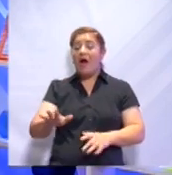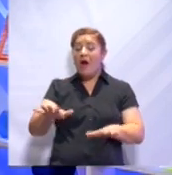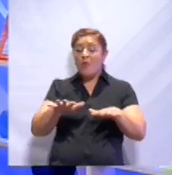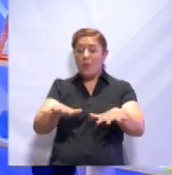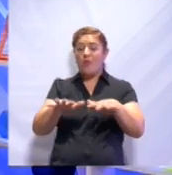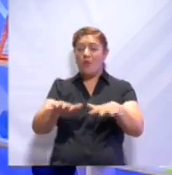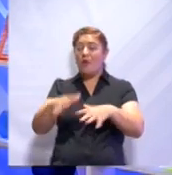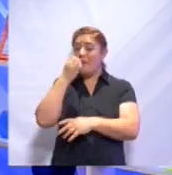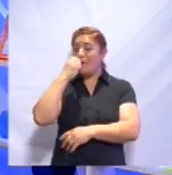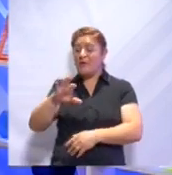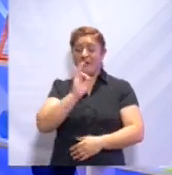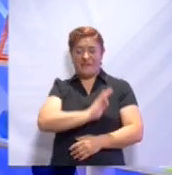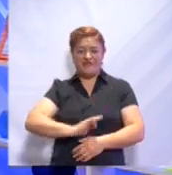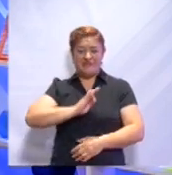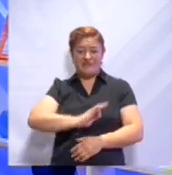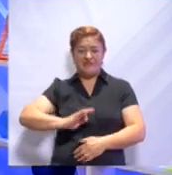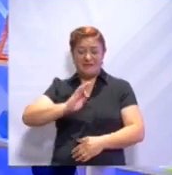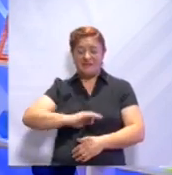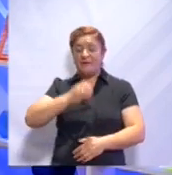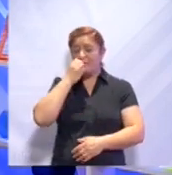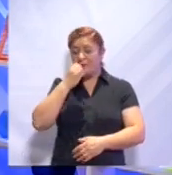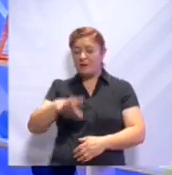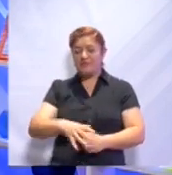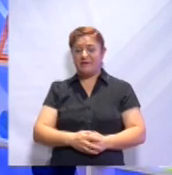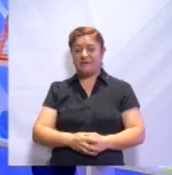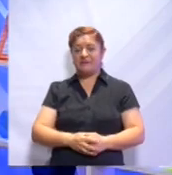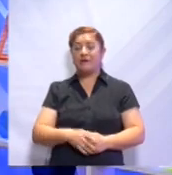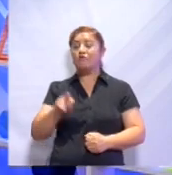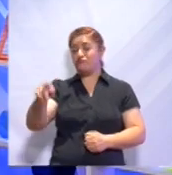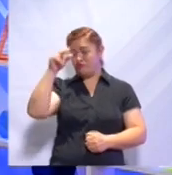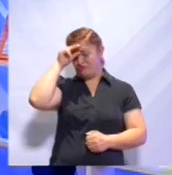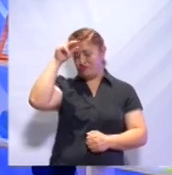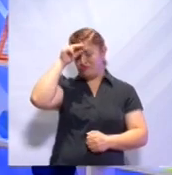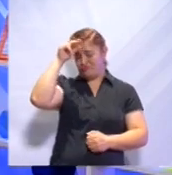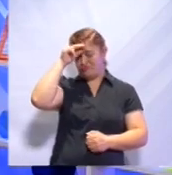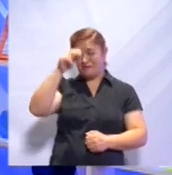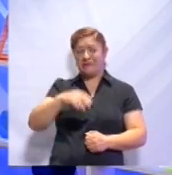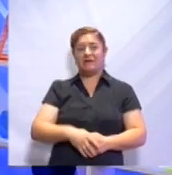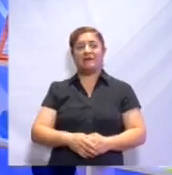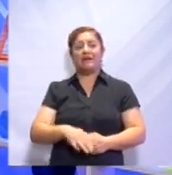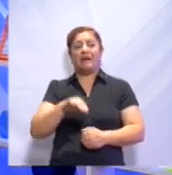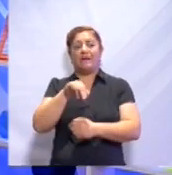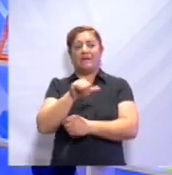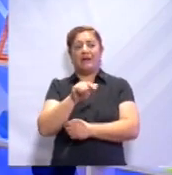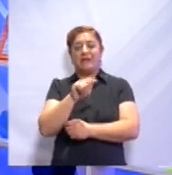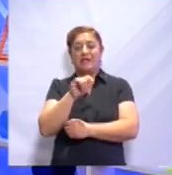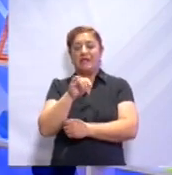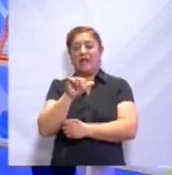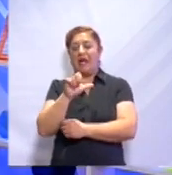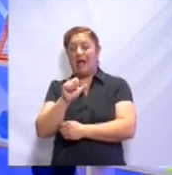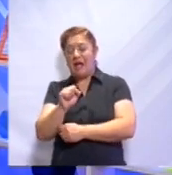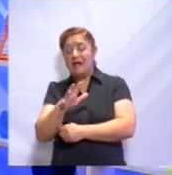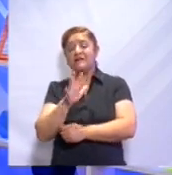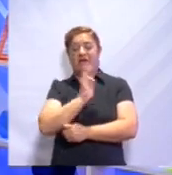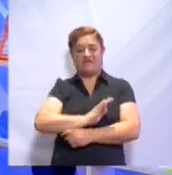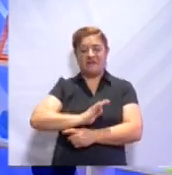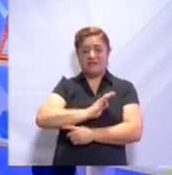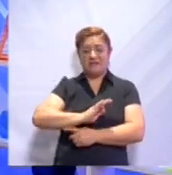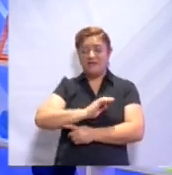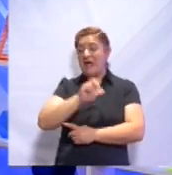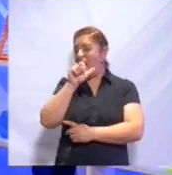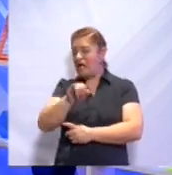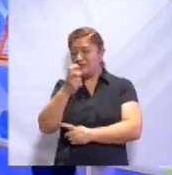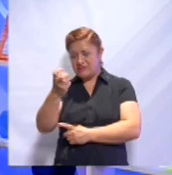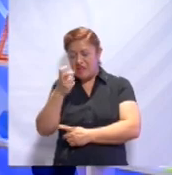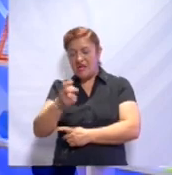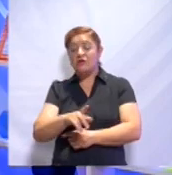Excelente. Felicidades. Muy bien. Excelente. Qué inteligente eres, Matías. Muy bien. Felicidades. Así es. Un